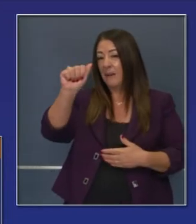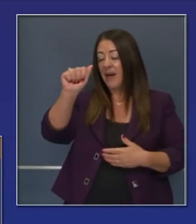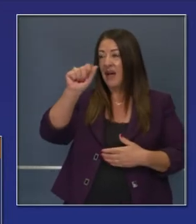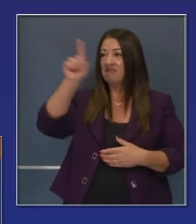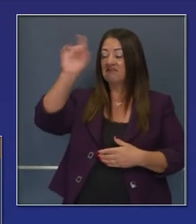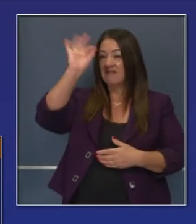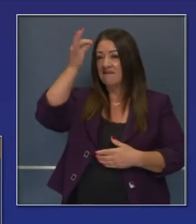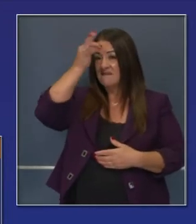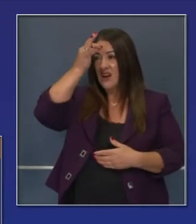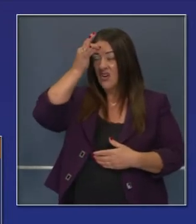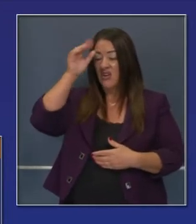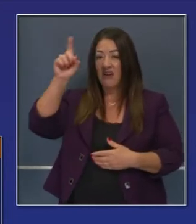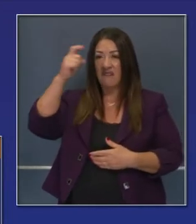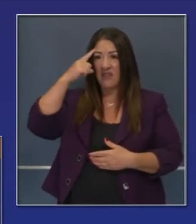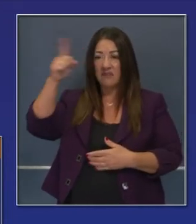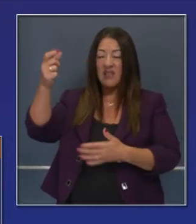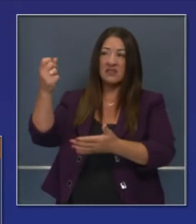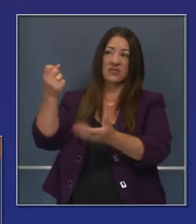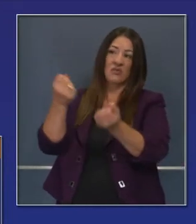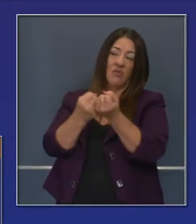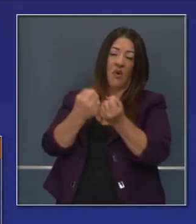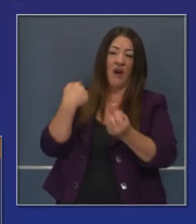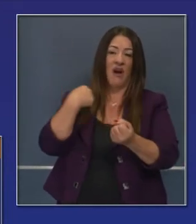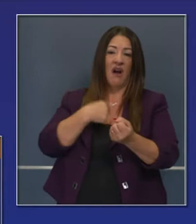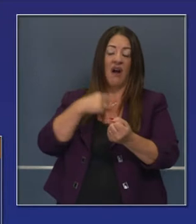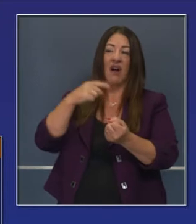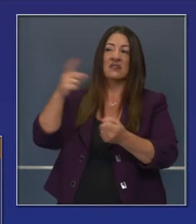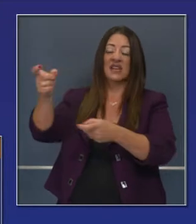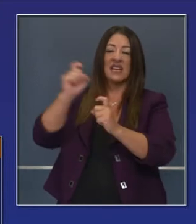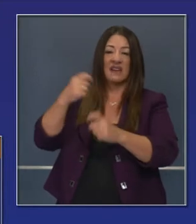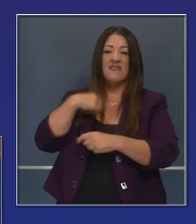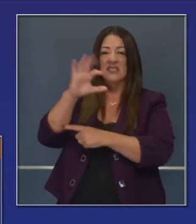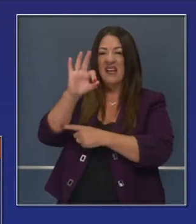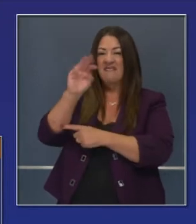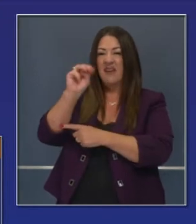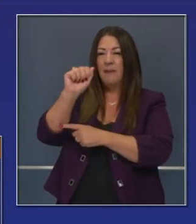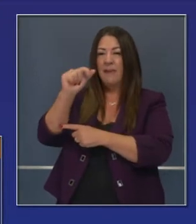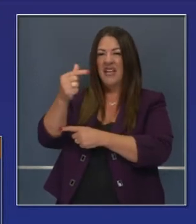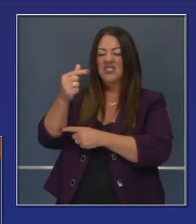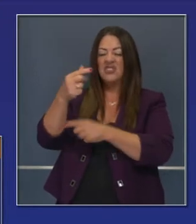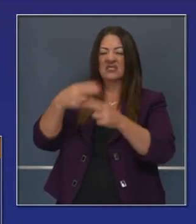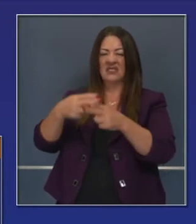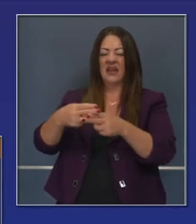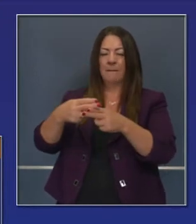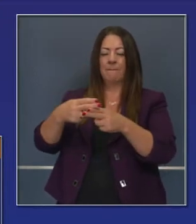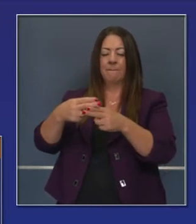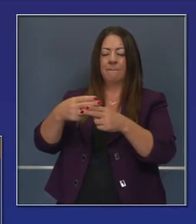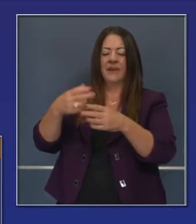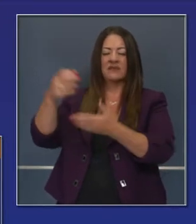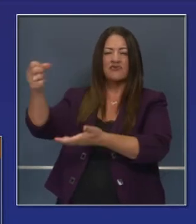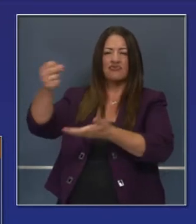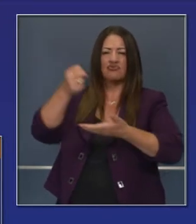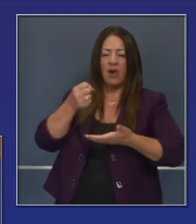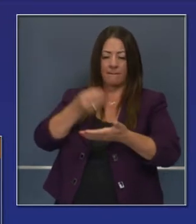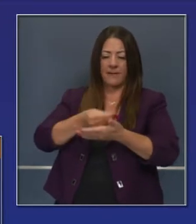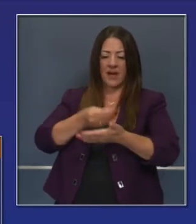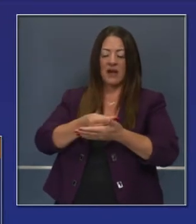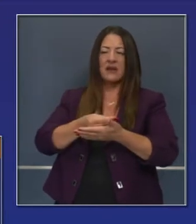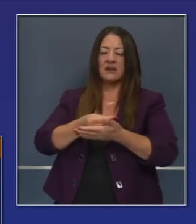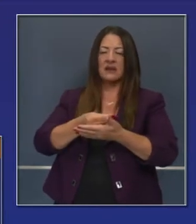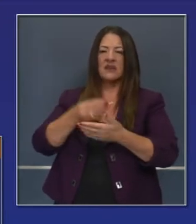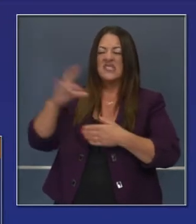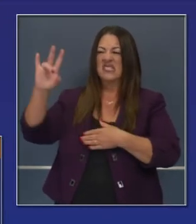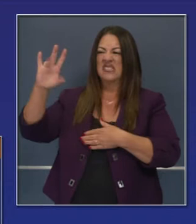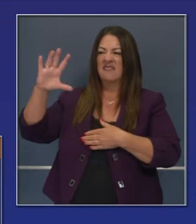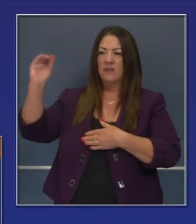a FEMA y a nuestros socios a nivel federal, el gobierno federal, por su apoyo. FMAC, que consigue la capacidad para que nos reembolsen